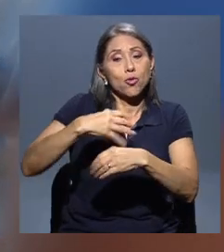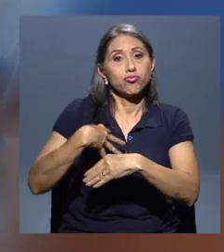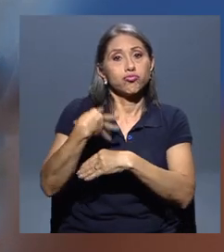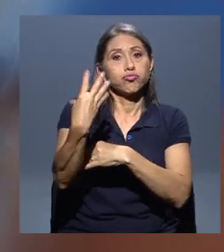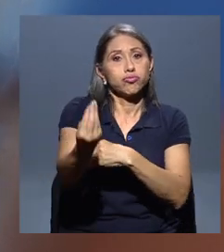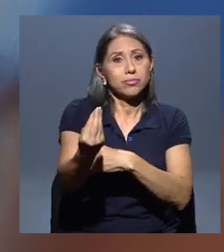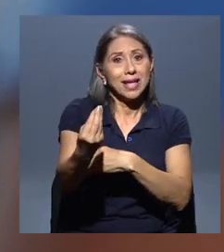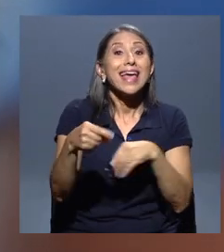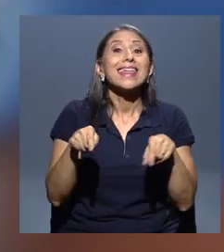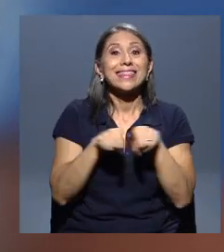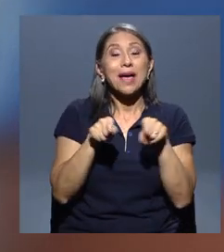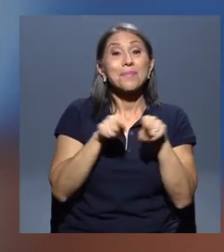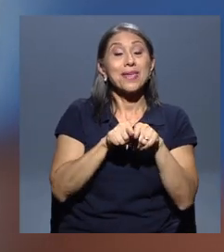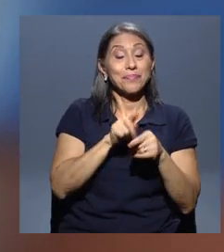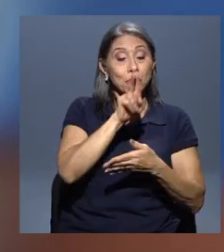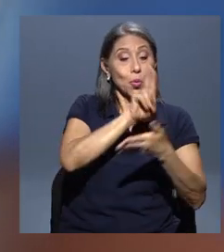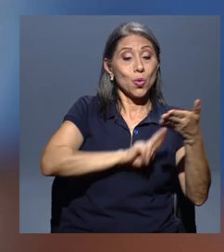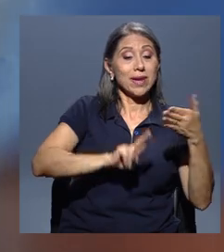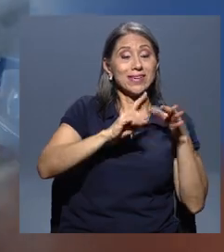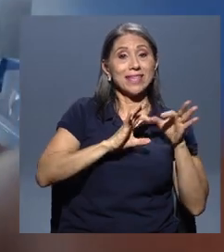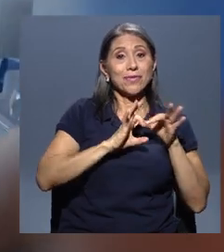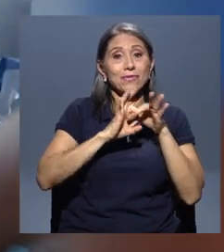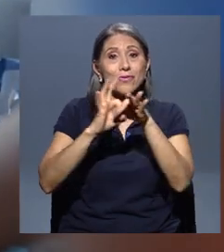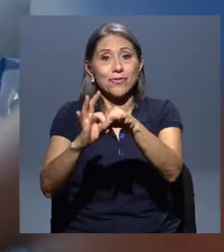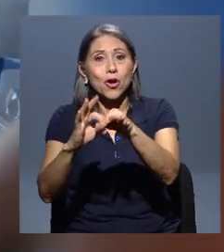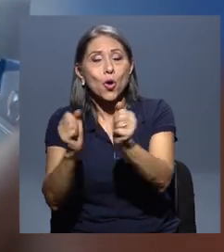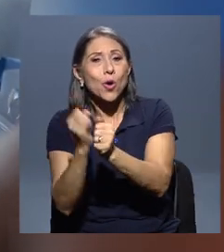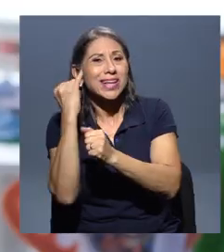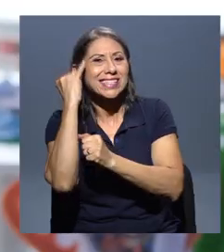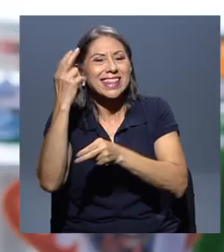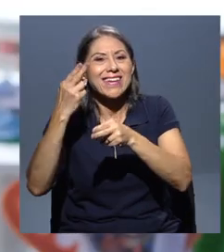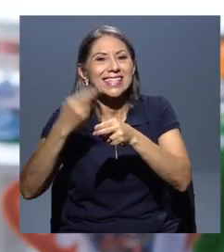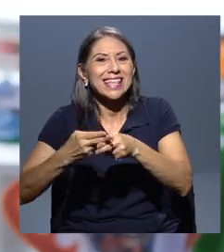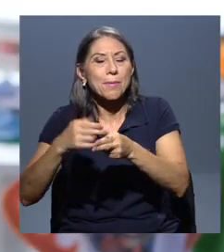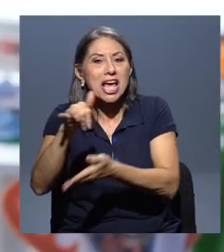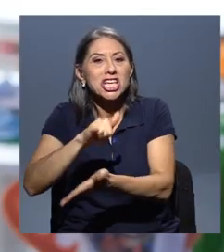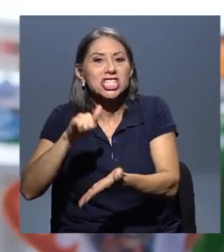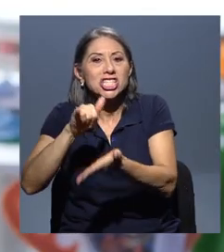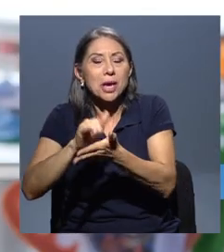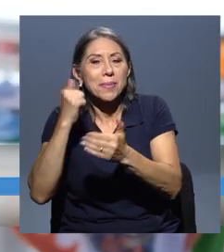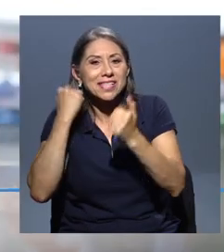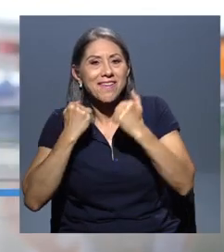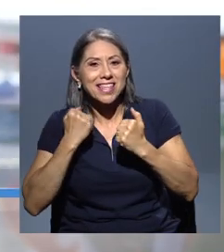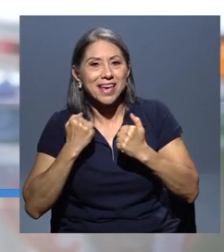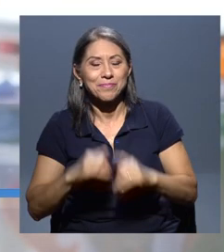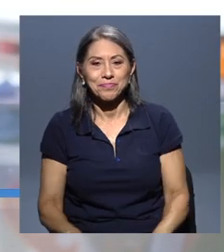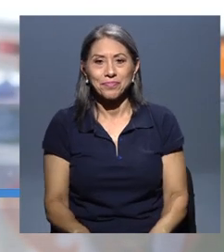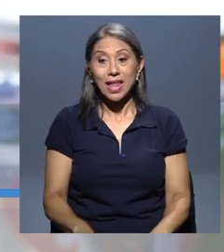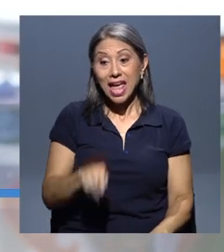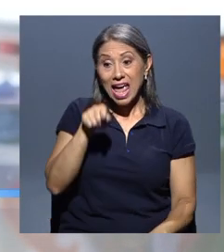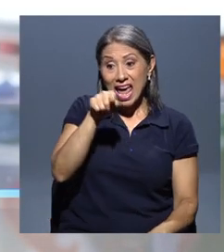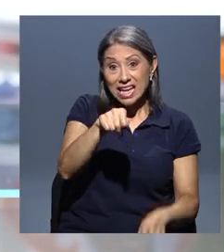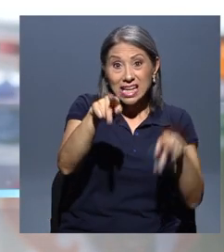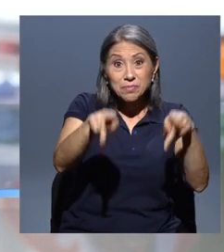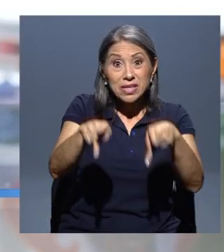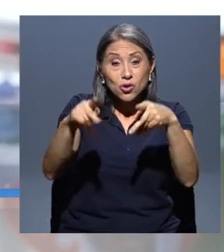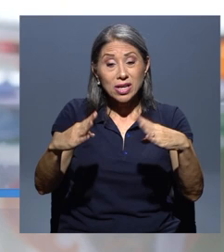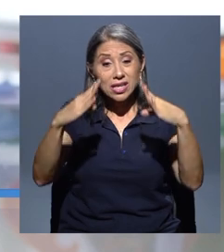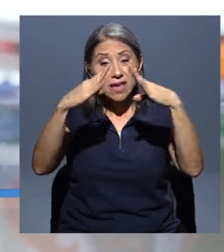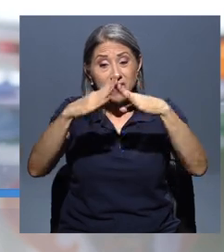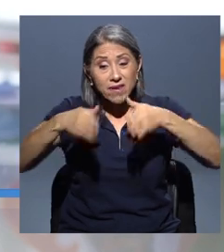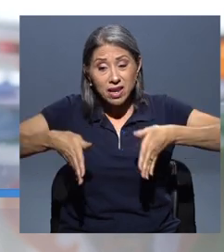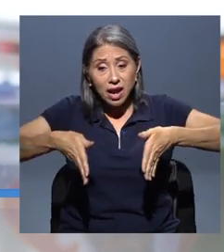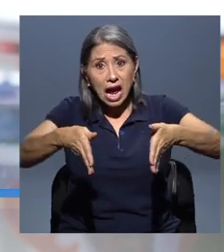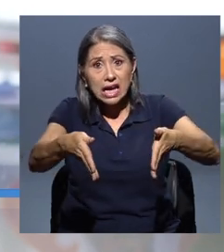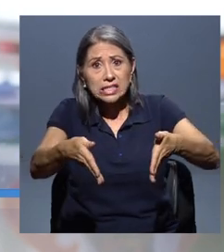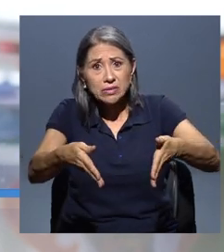gracias a un nuevo vínculo entre la universidad y la iniciativa Chepe Sebaña. Esta población en realidad es una población que ha estado desprotegida por mucho